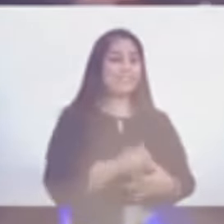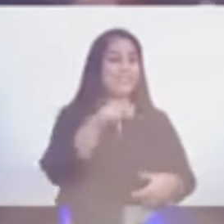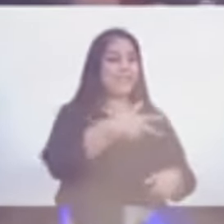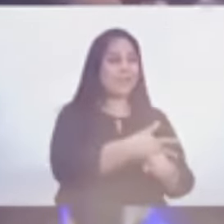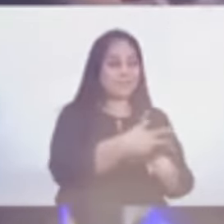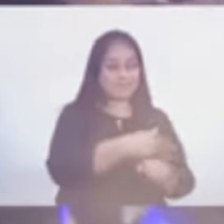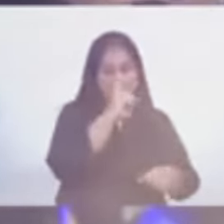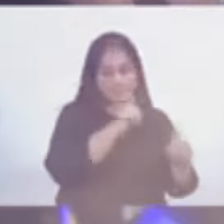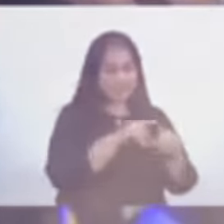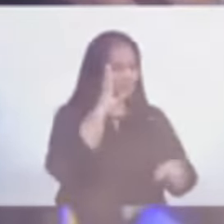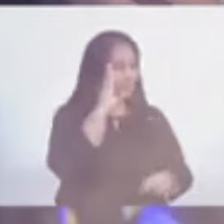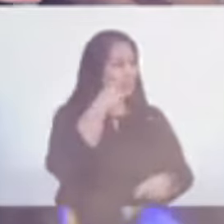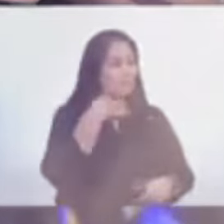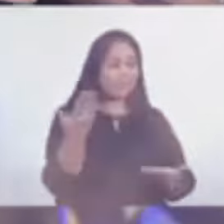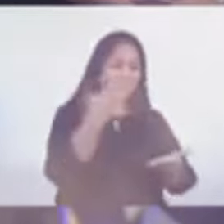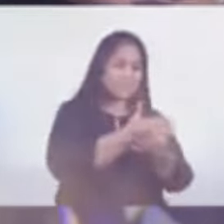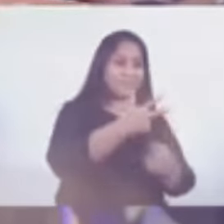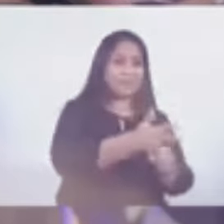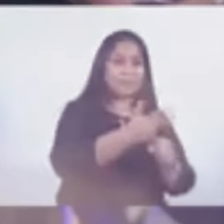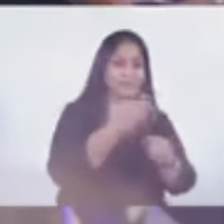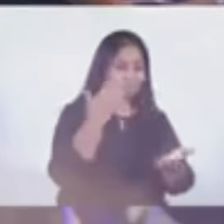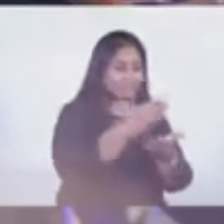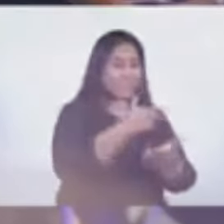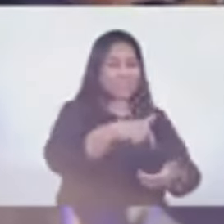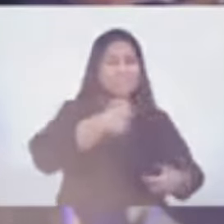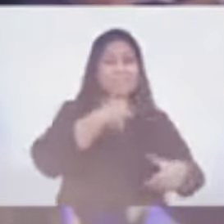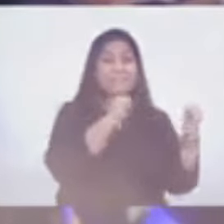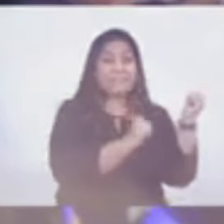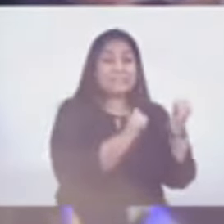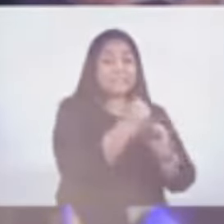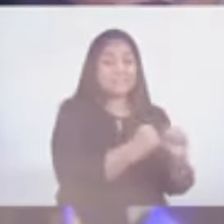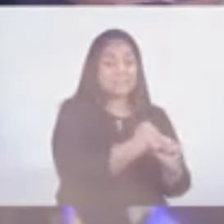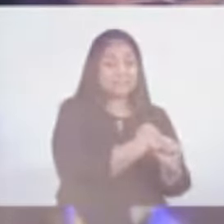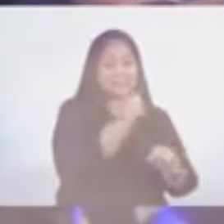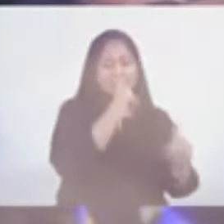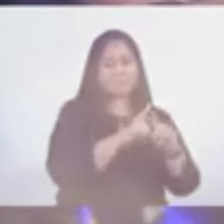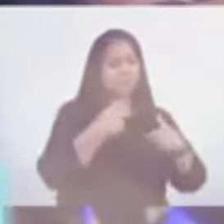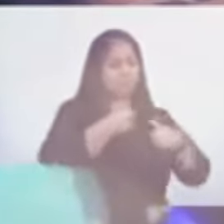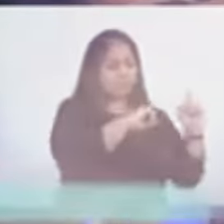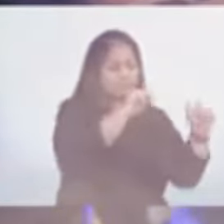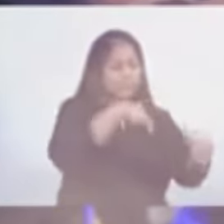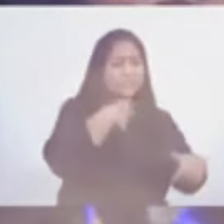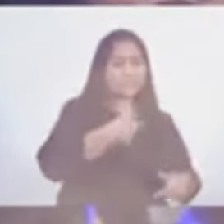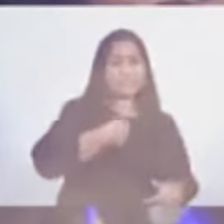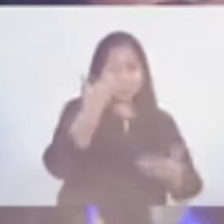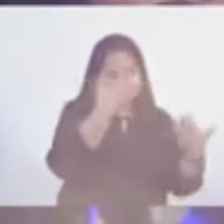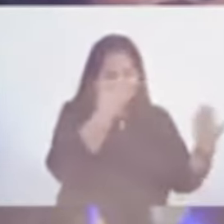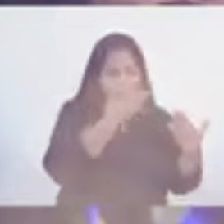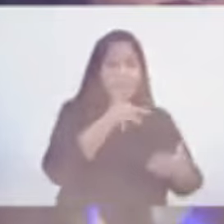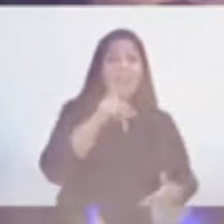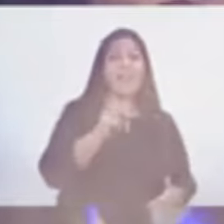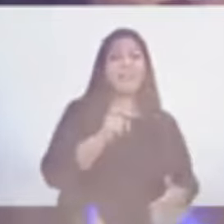Guatemala. Después vamos a pasar al Porque llegué a Guatemala cuando tenía quince años. Ah, ok. Y aquí pasé, estudié en el Liceo de Guatemala,